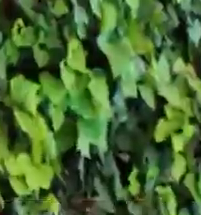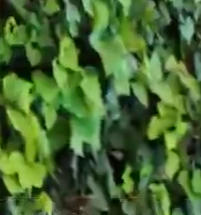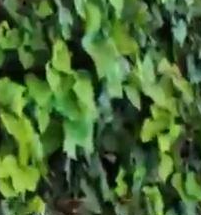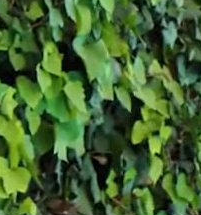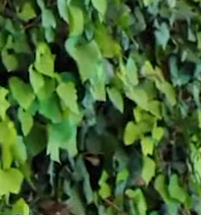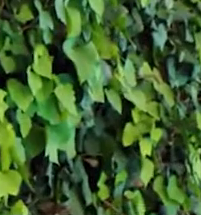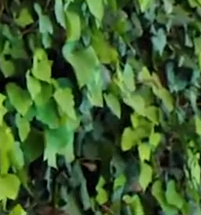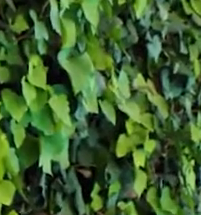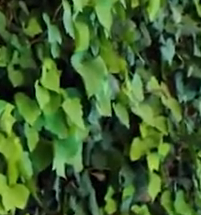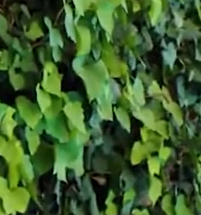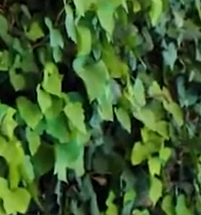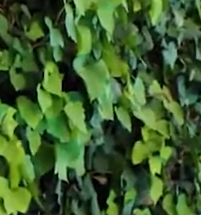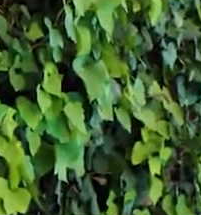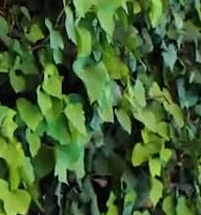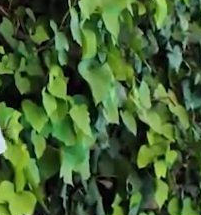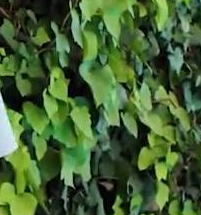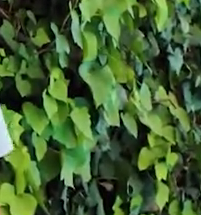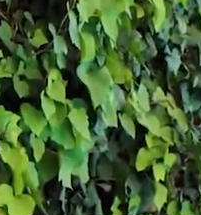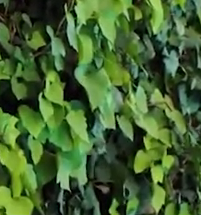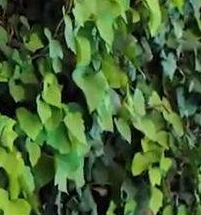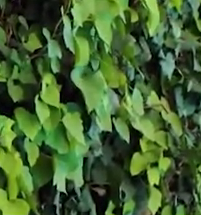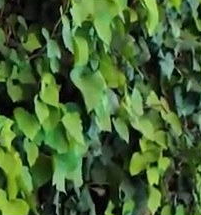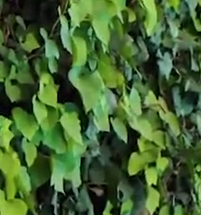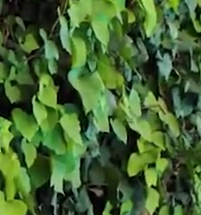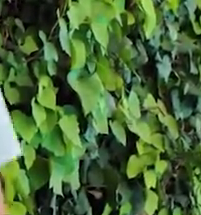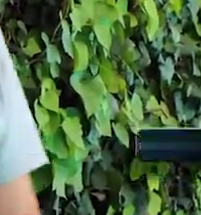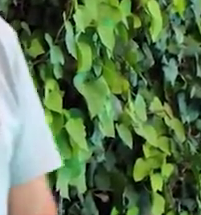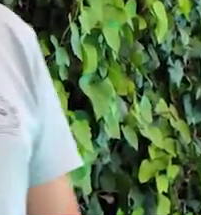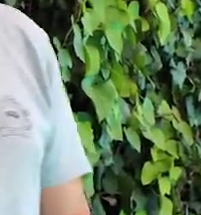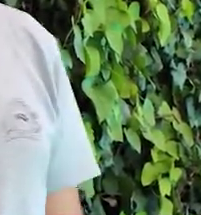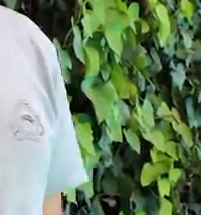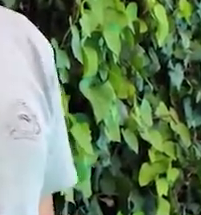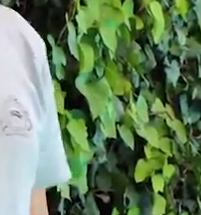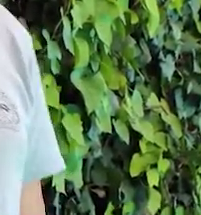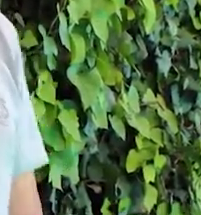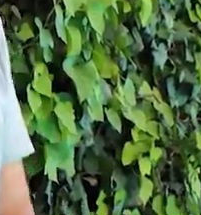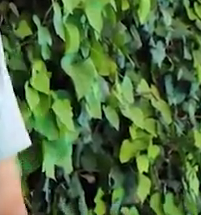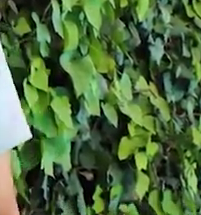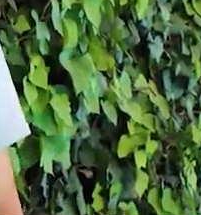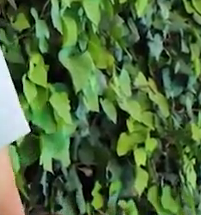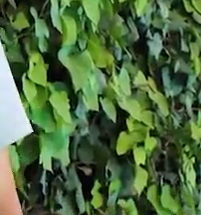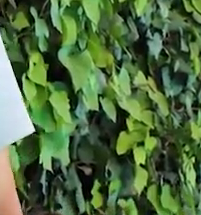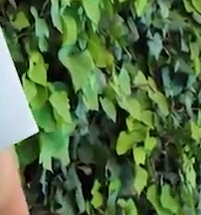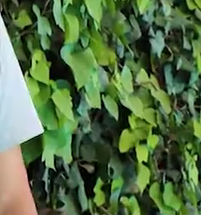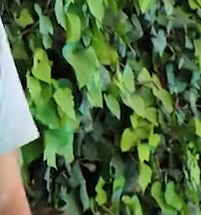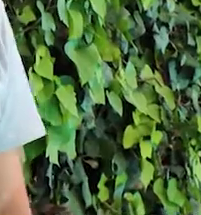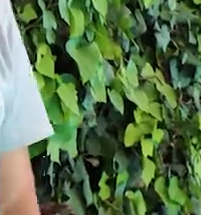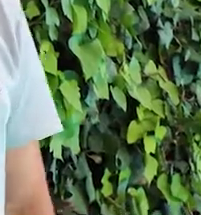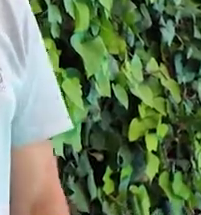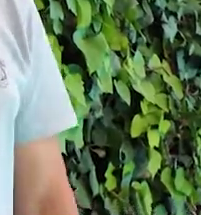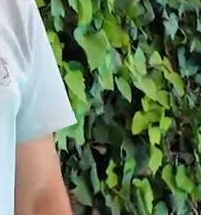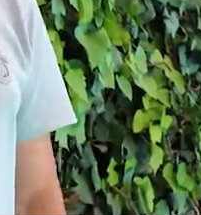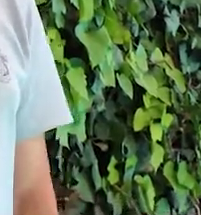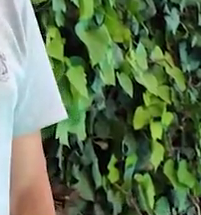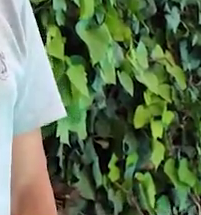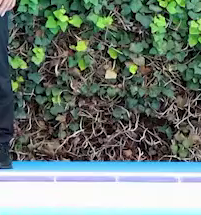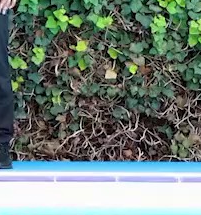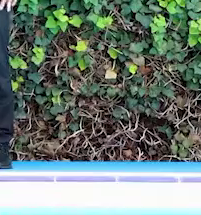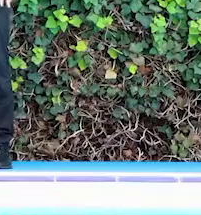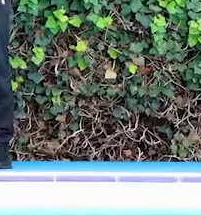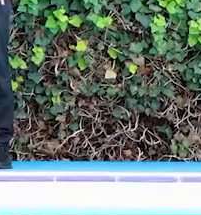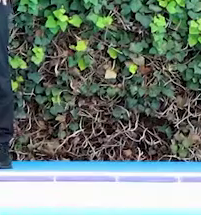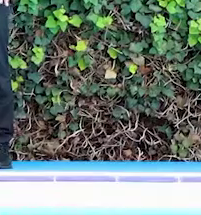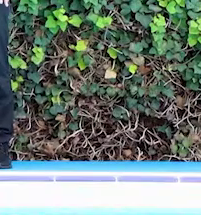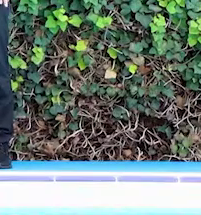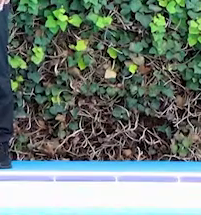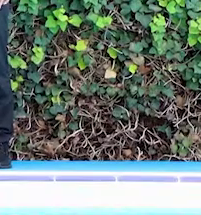trabajando el abdomen. Lo que vamos a hacer, Yair, en esta ocasión, nos vamos a acostar totalmente y vamos a flexionar y estirar nuestras piernas,